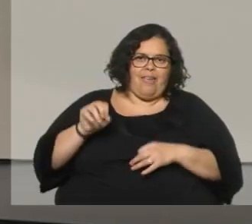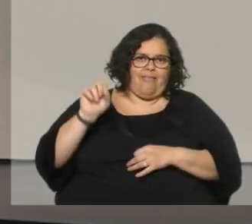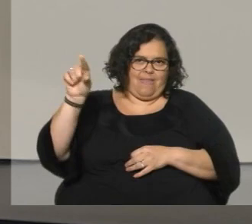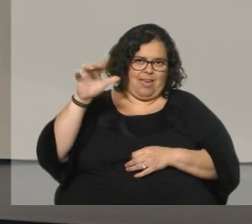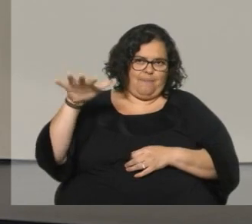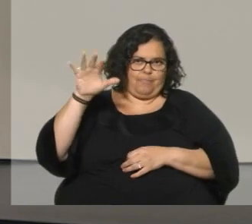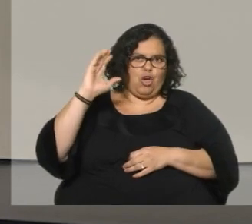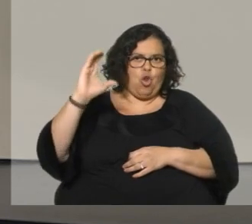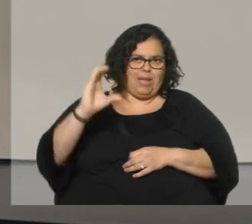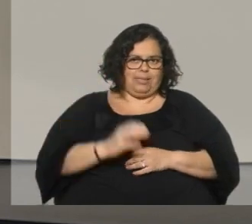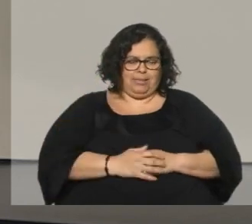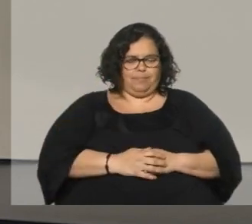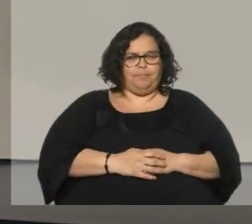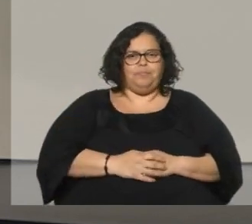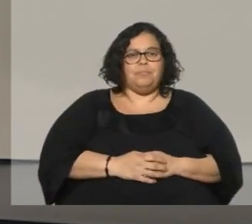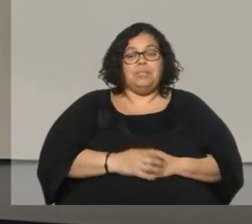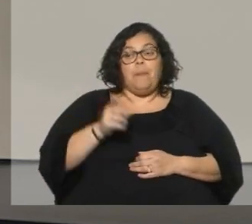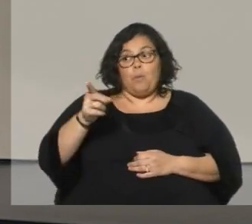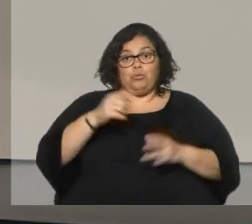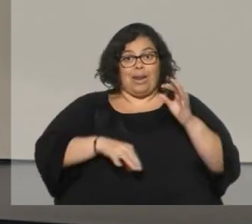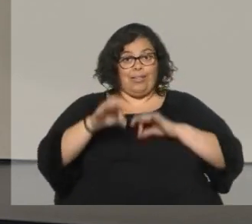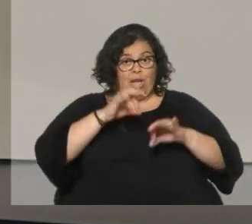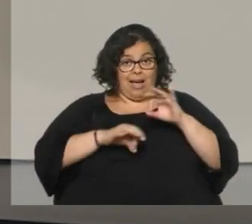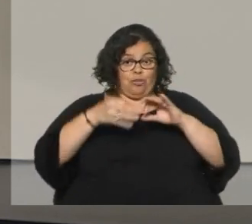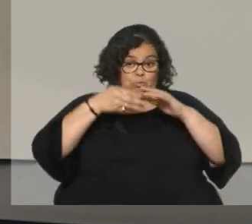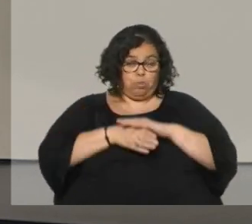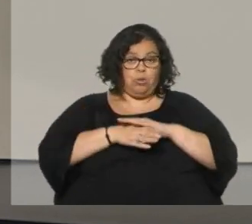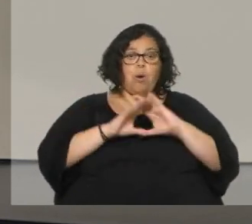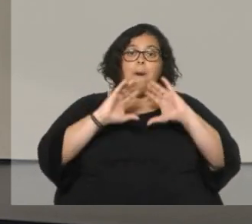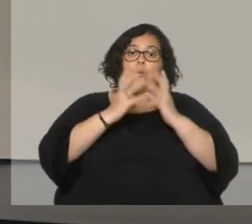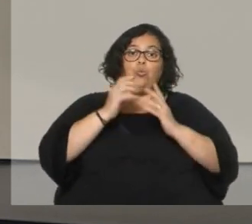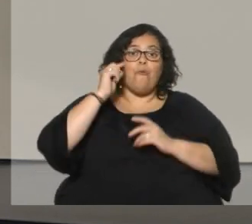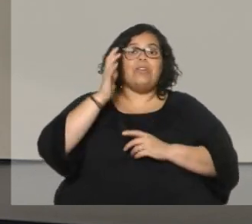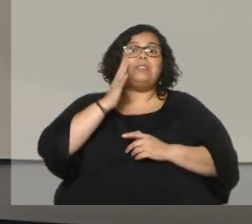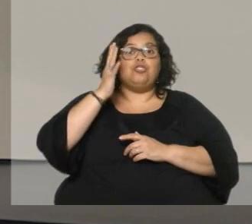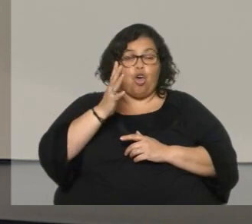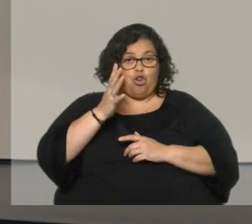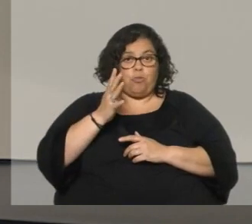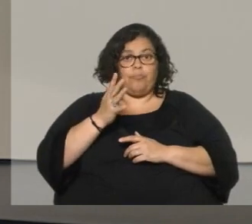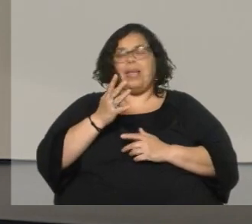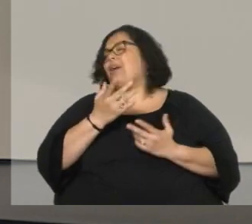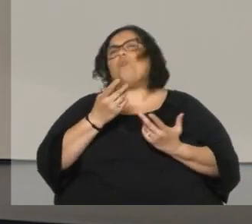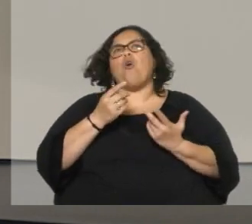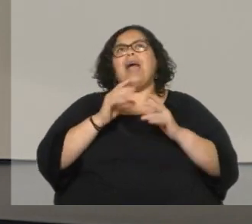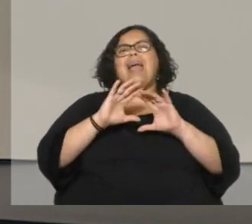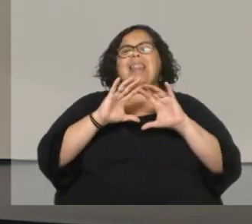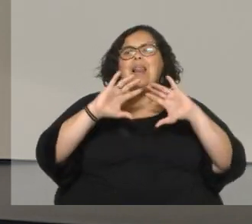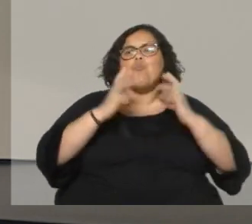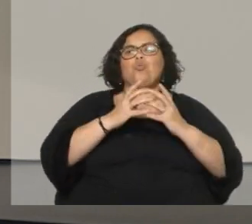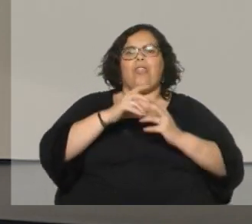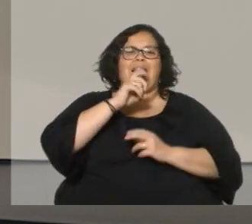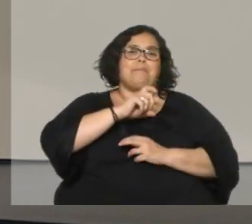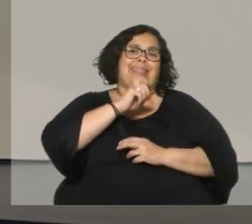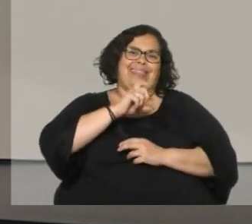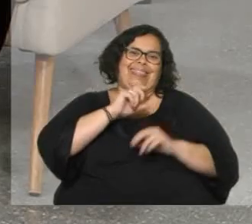el teatro ingresas en el mundo de la ficción digamos en el mundo de la mentira entre comillas bien dicho